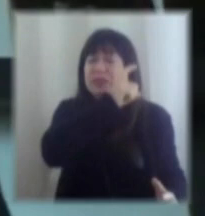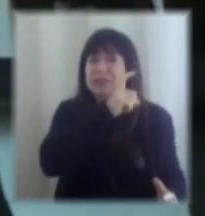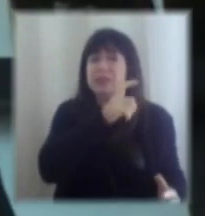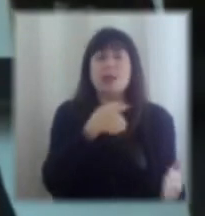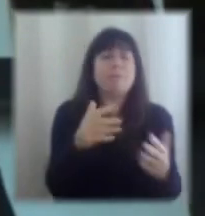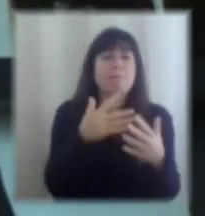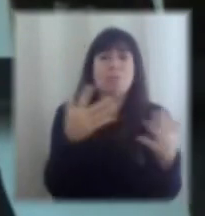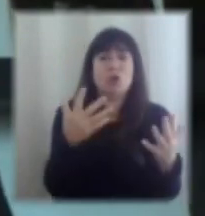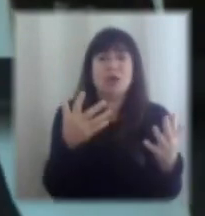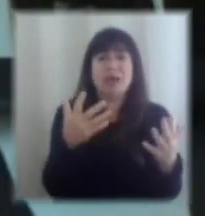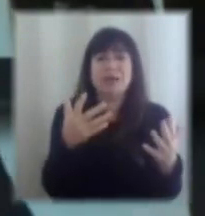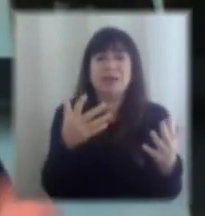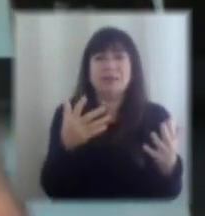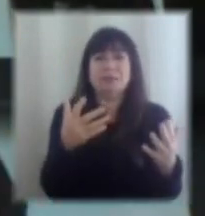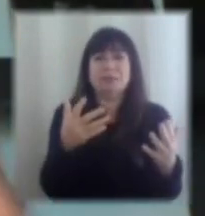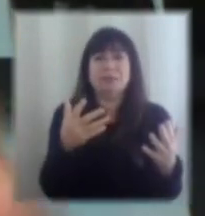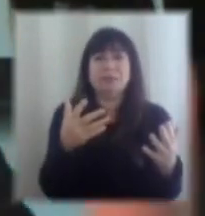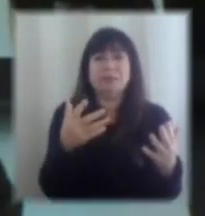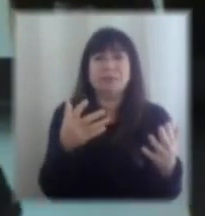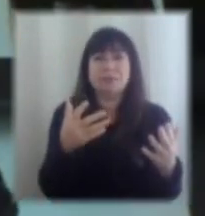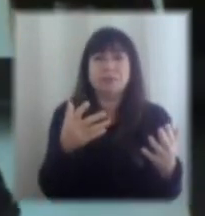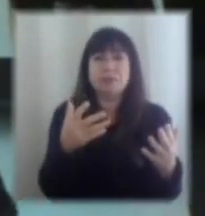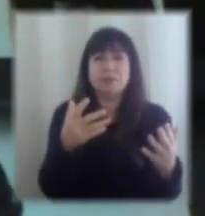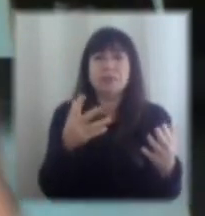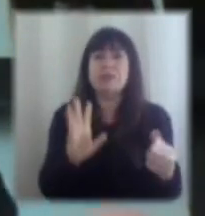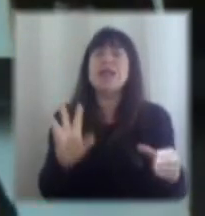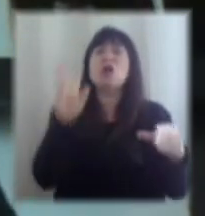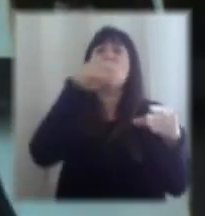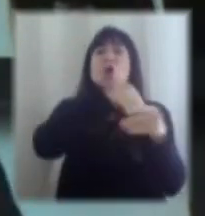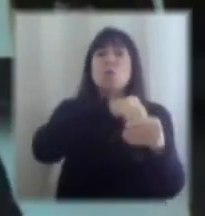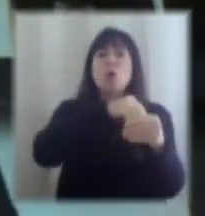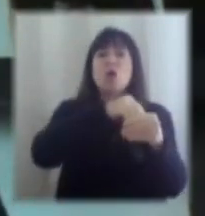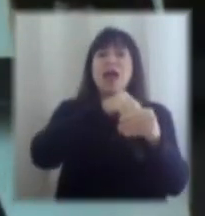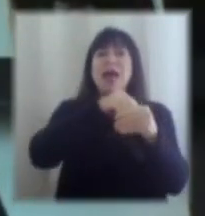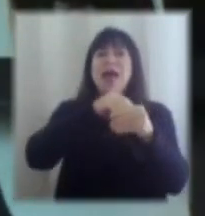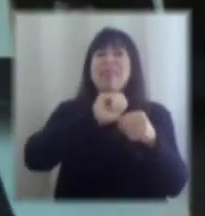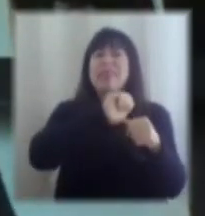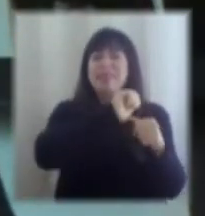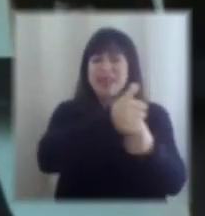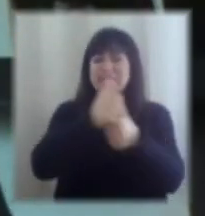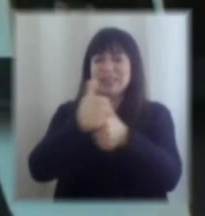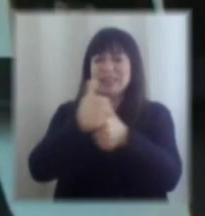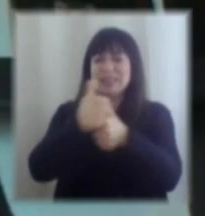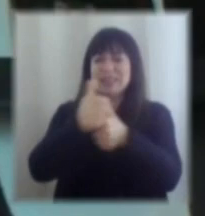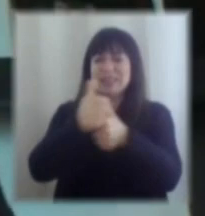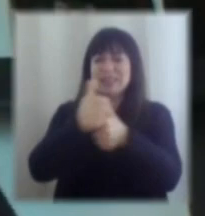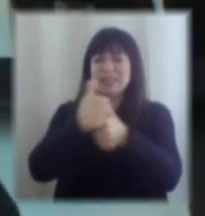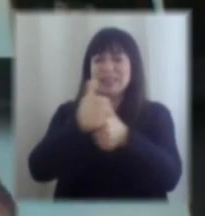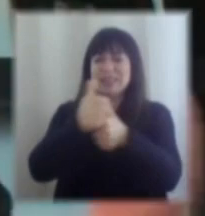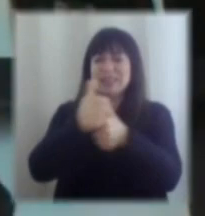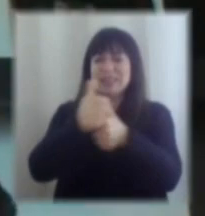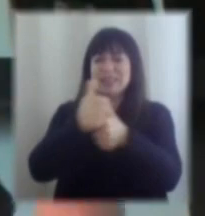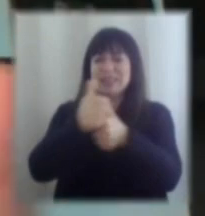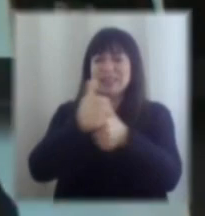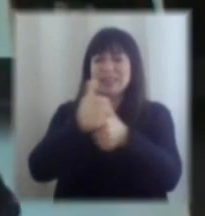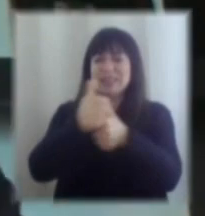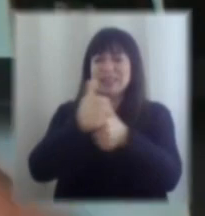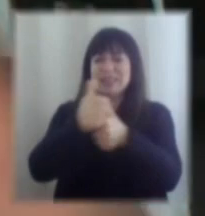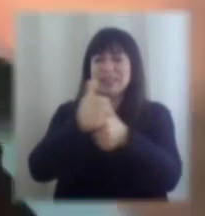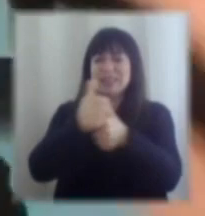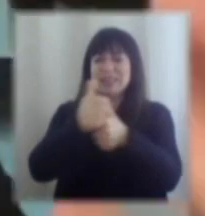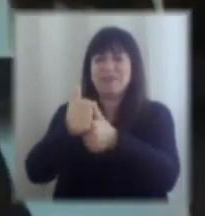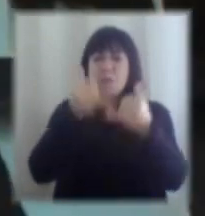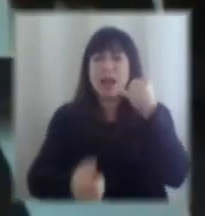incorpora desafíos de cortísimo plazo esta pandemia, el fondo, que algunos podrán pensar que